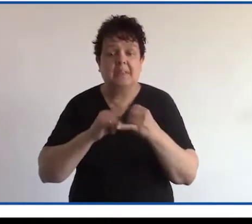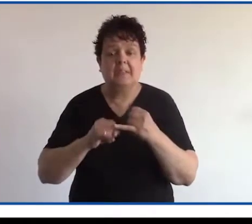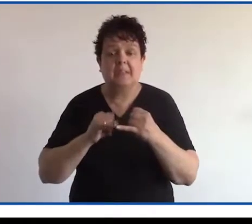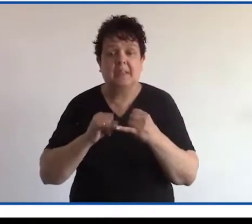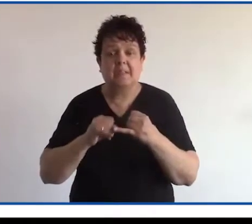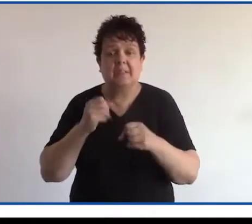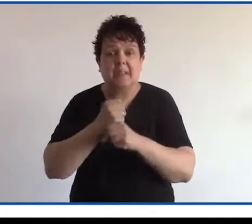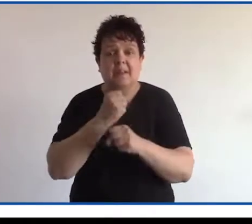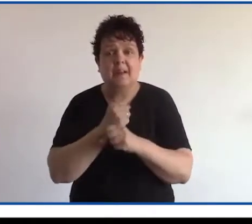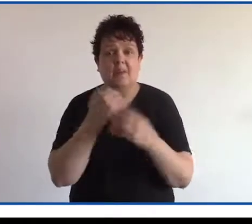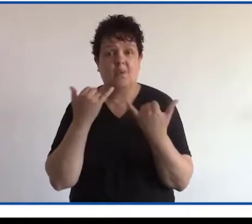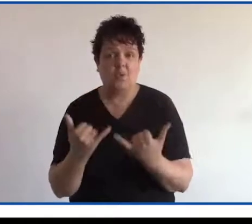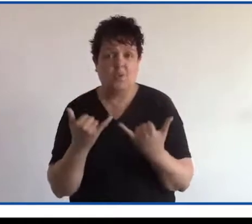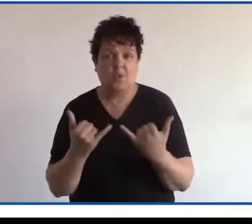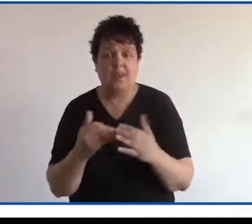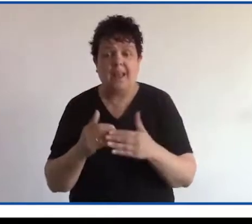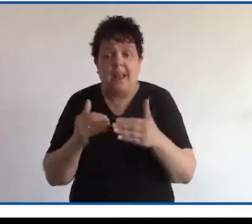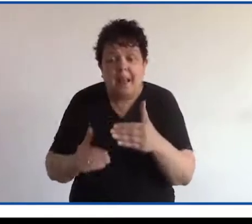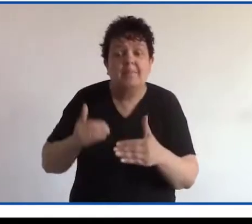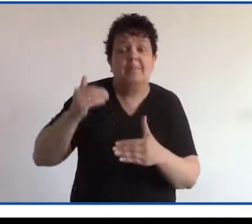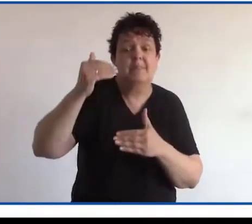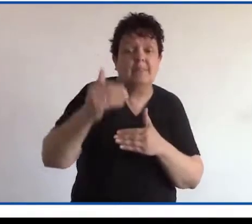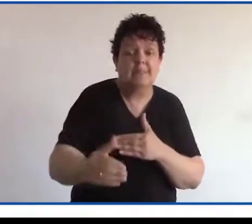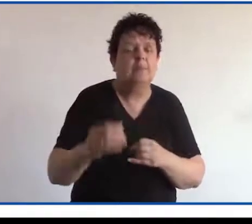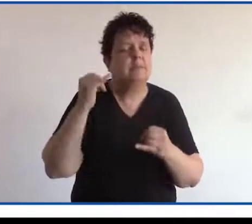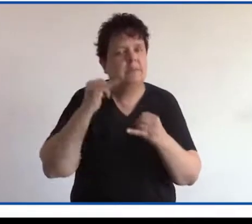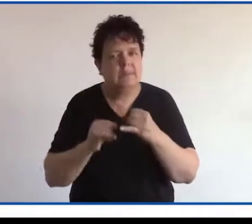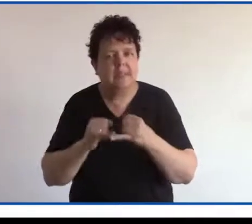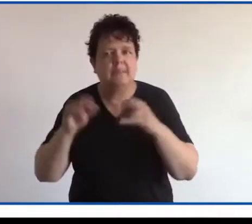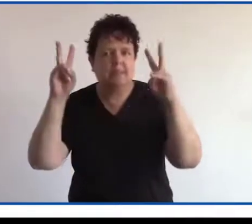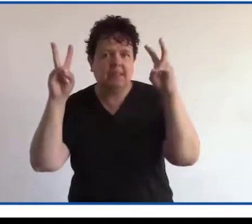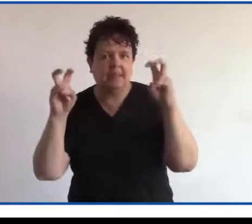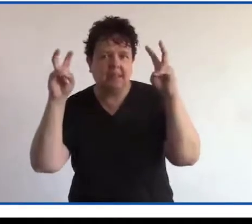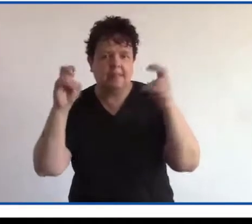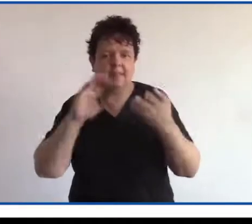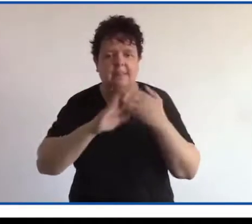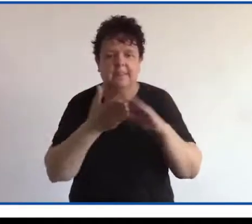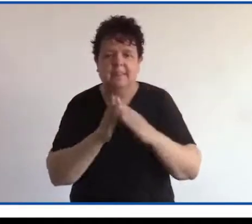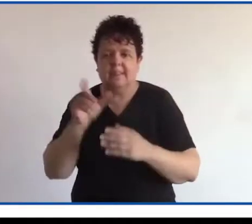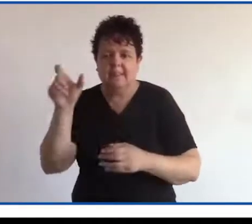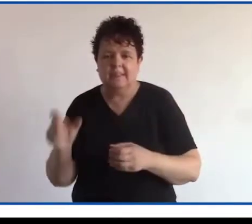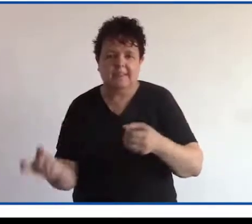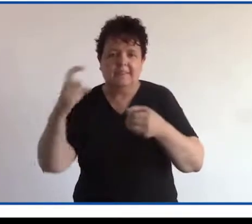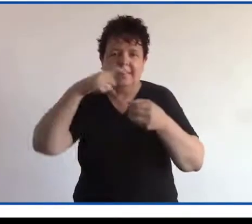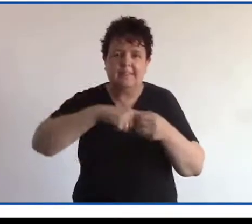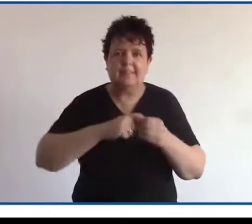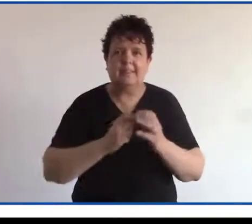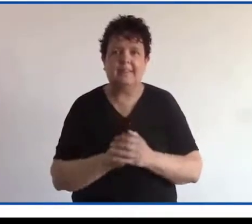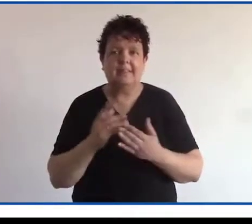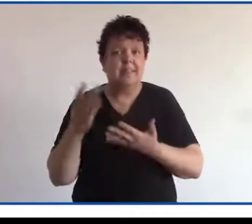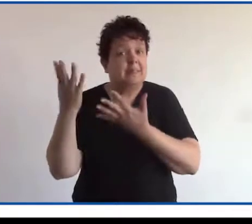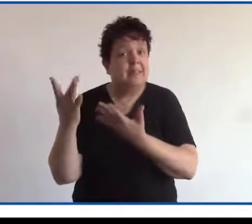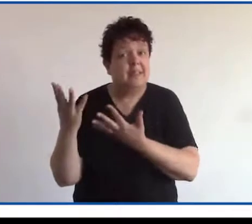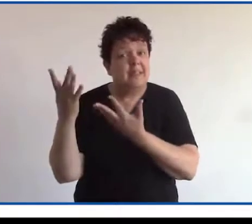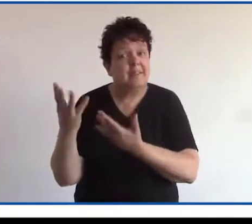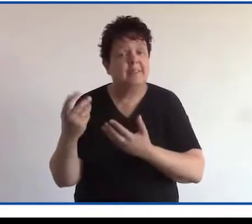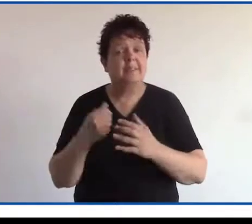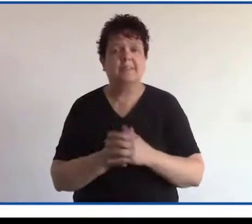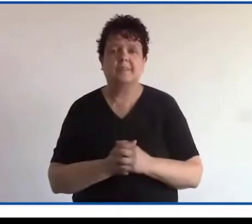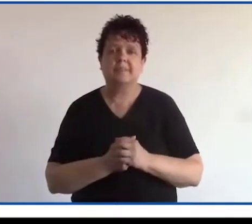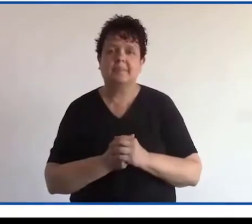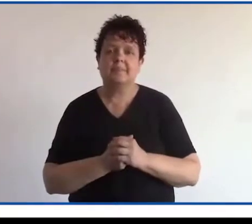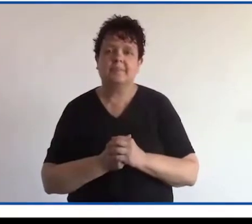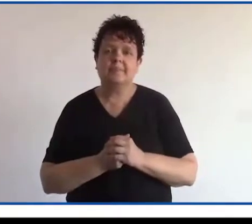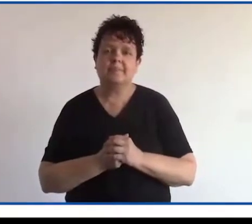Aquí finaliza nuestra actividad. En la siguiente, terminaremos con el tema de ciudadanía. ¡Te esperamos! 5.